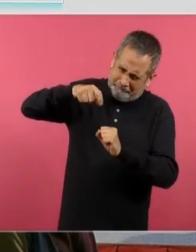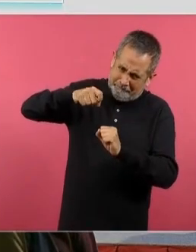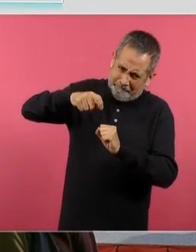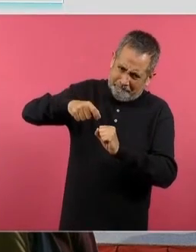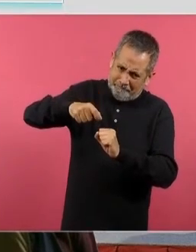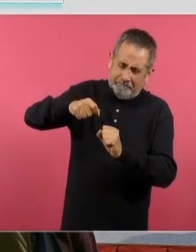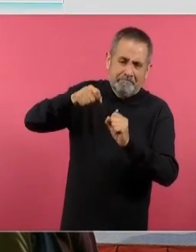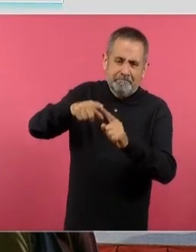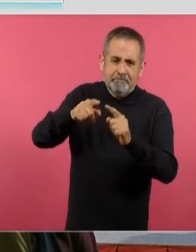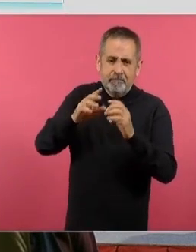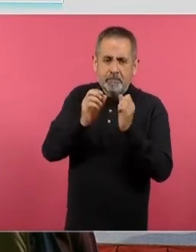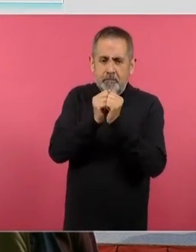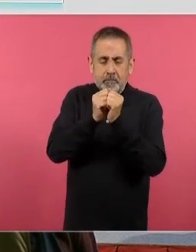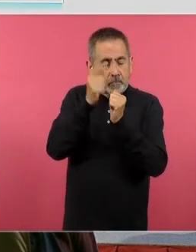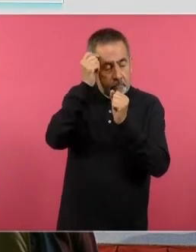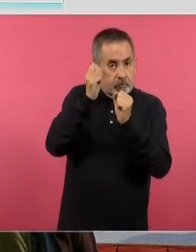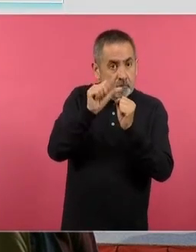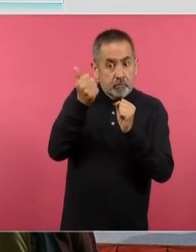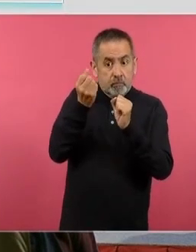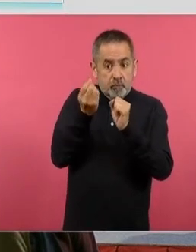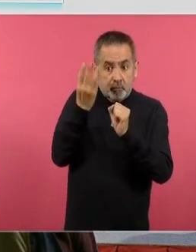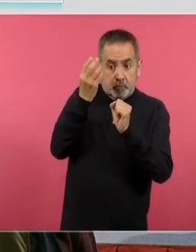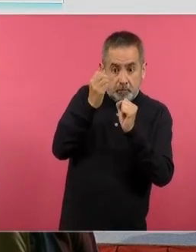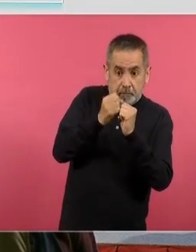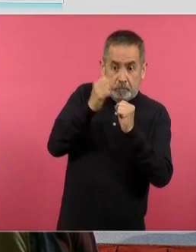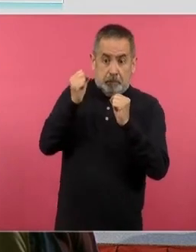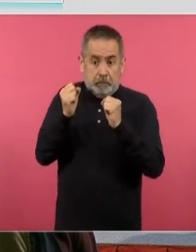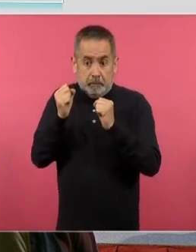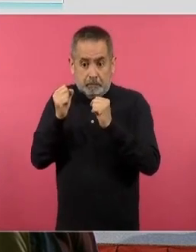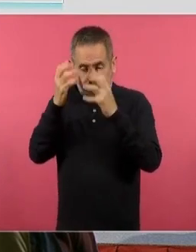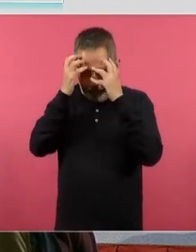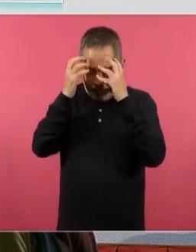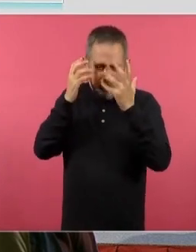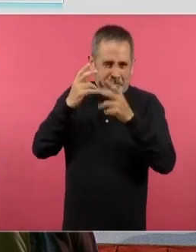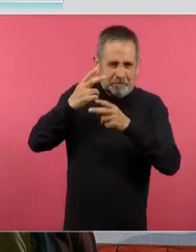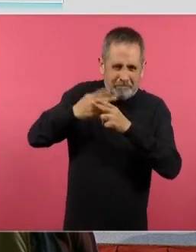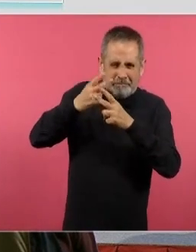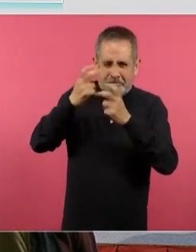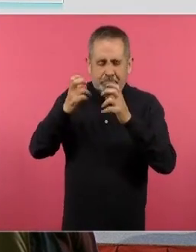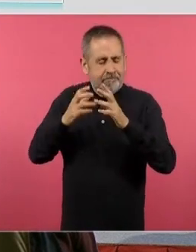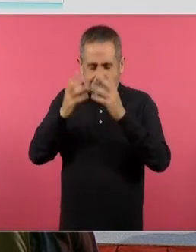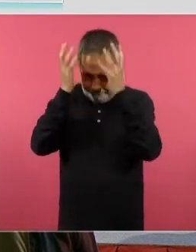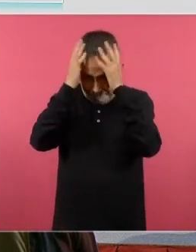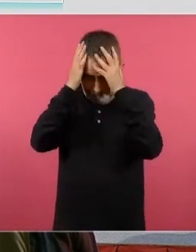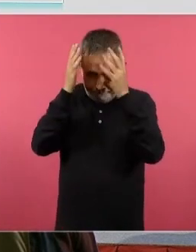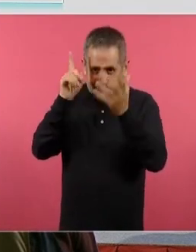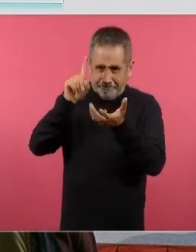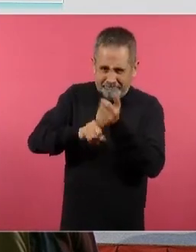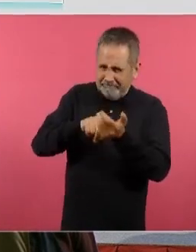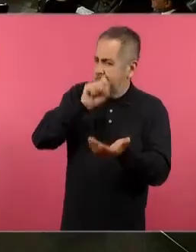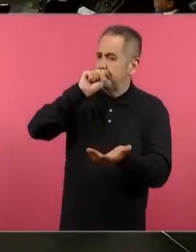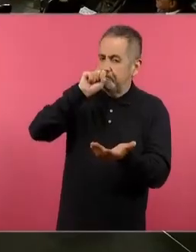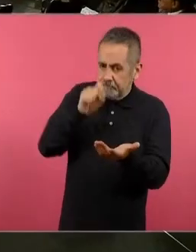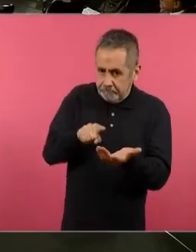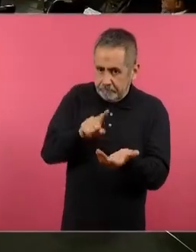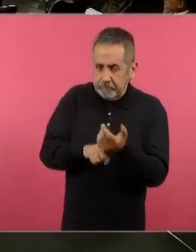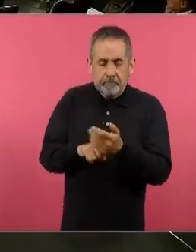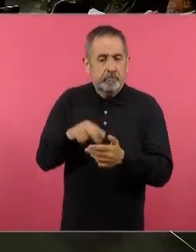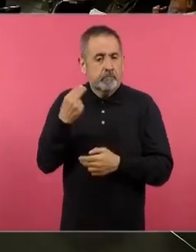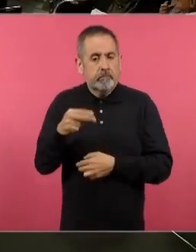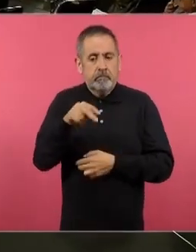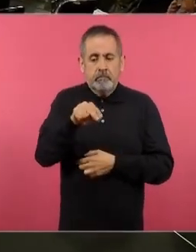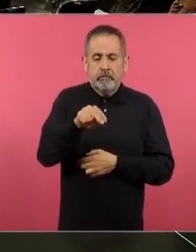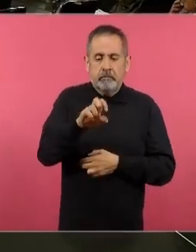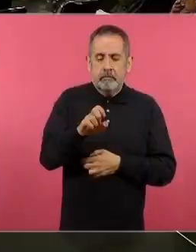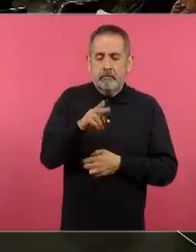ha salido otro hemisferio, tampoco nos ha salido otra parte de un hueso por acá, el cerebro es el mismo. Y la neurocognición, en el